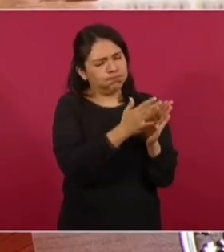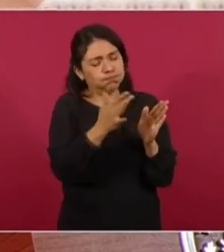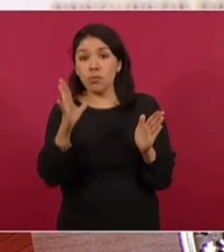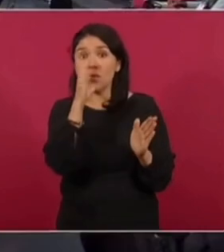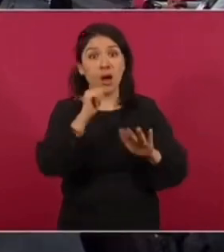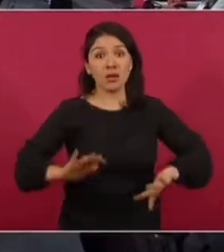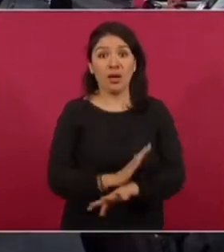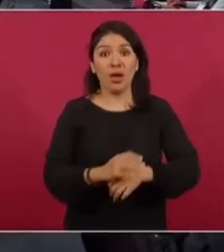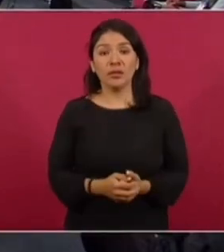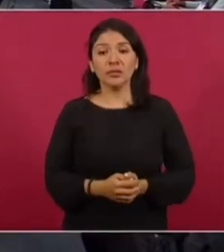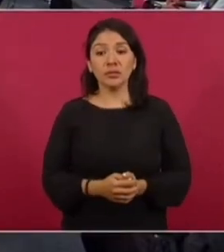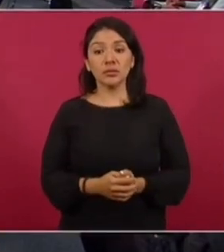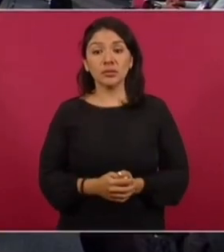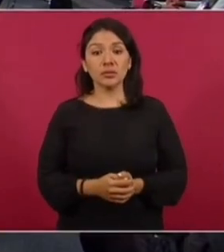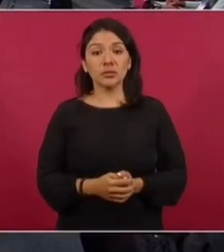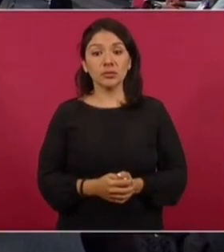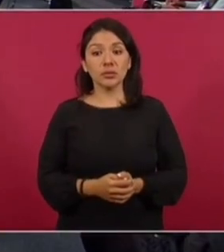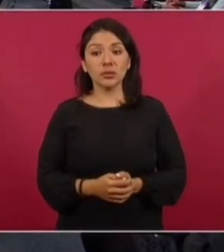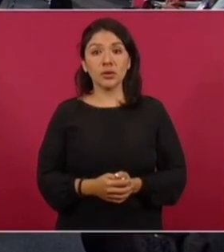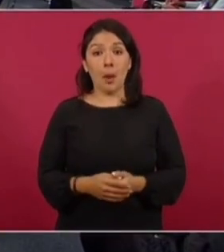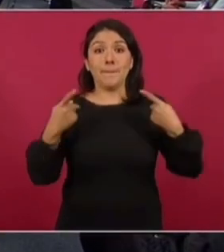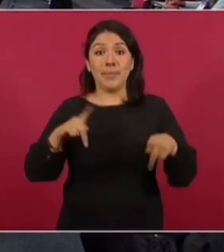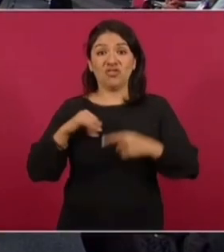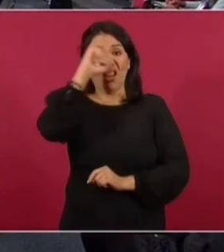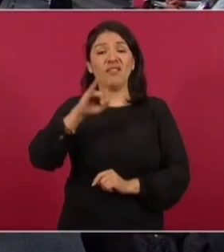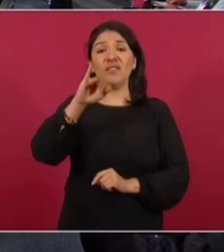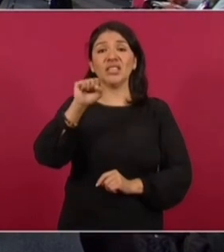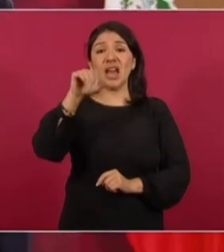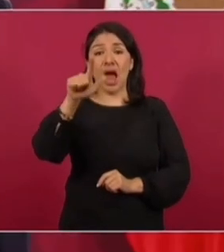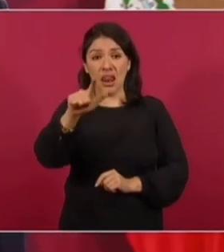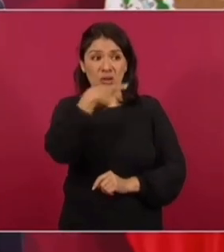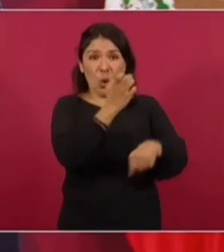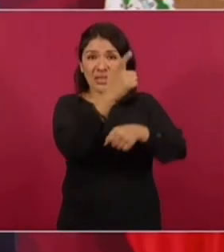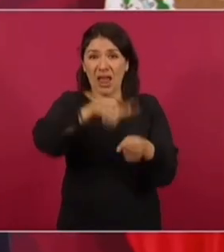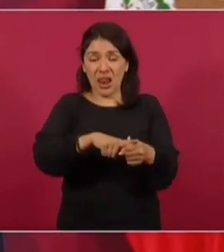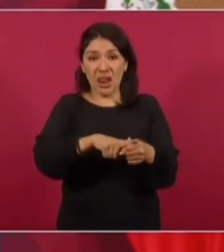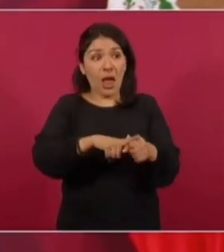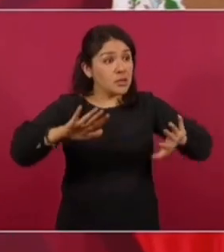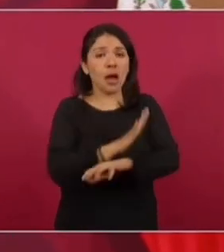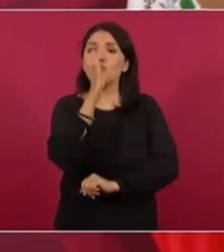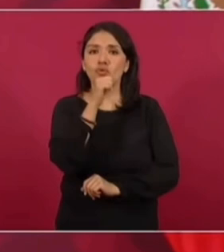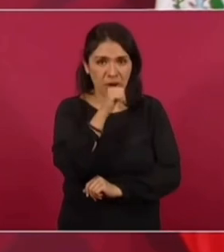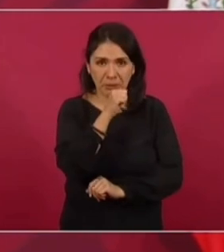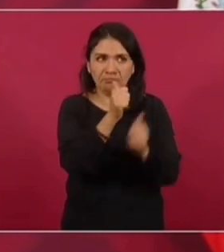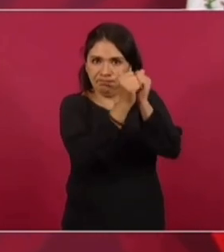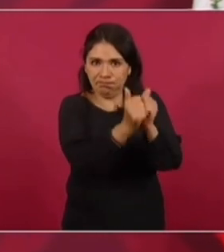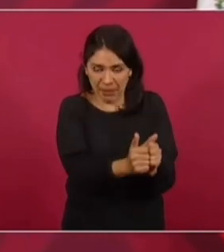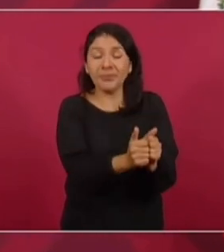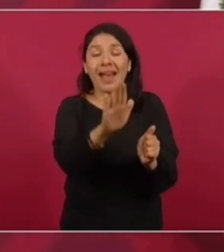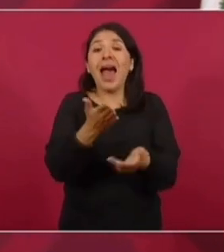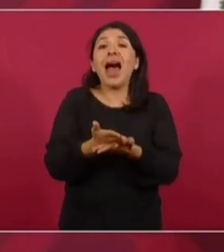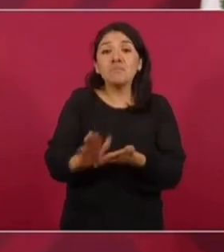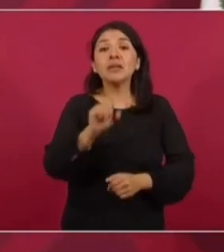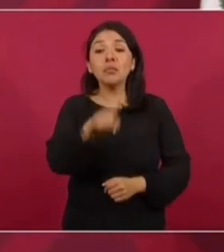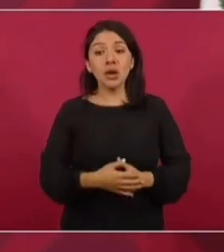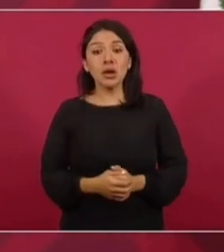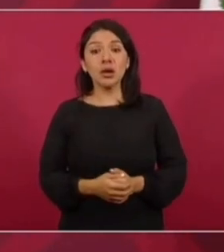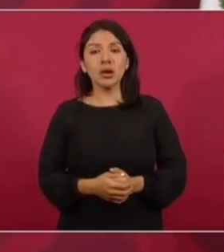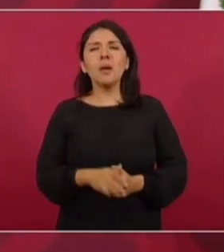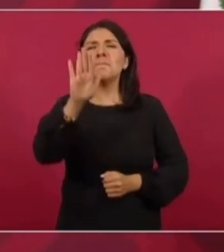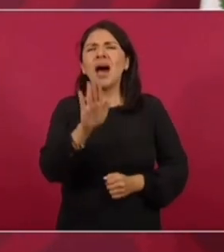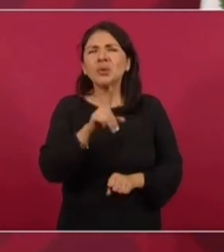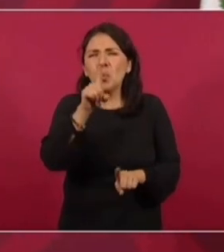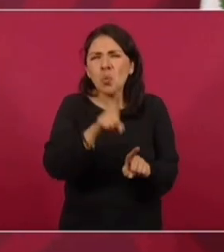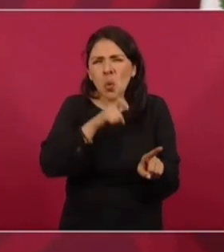podía mover a un fiscal estatal. No sólo eso, como